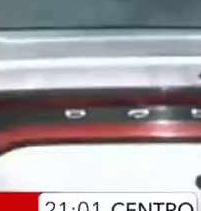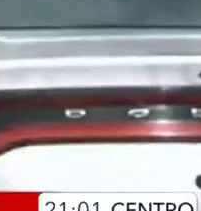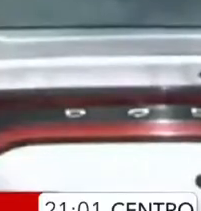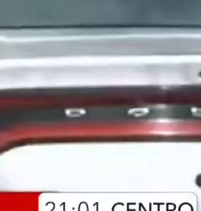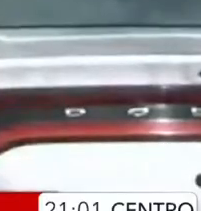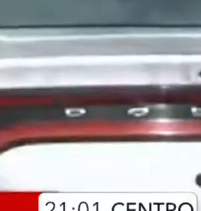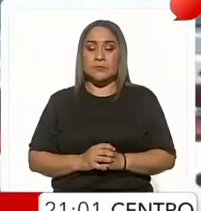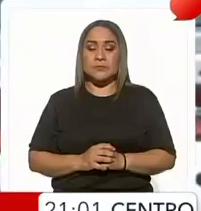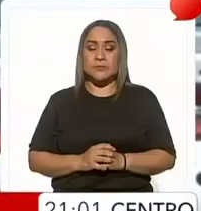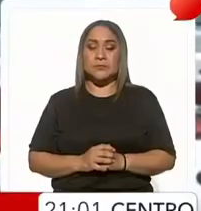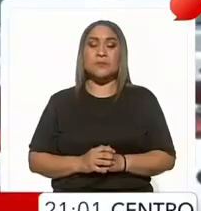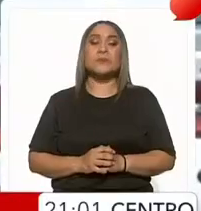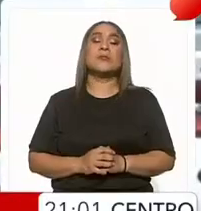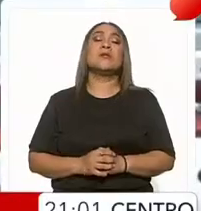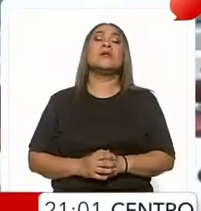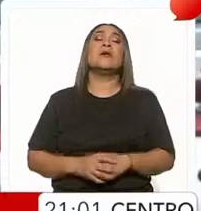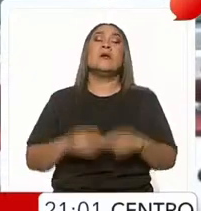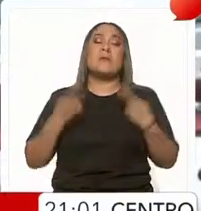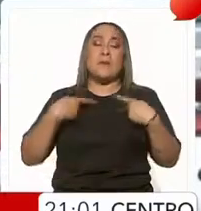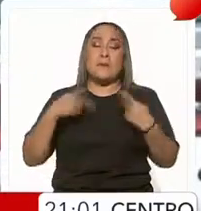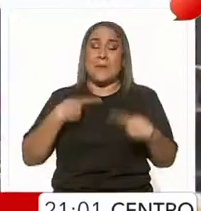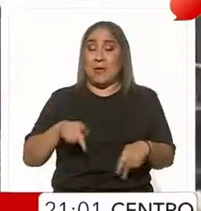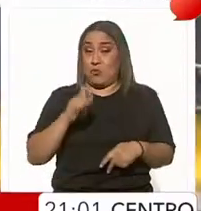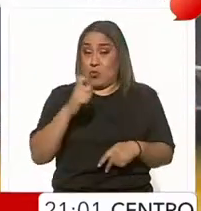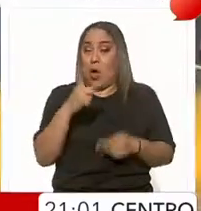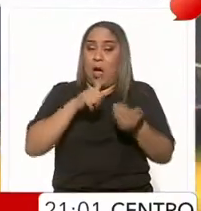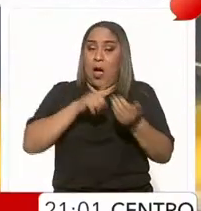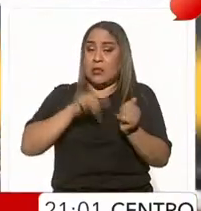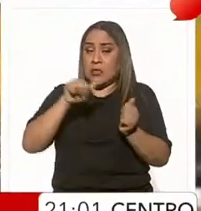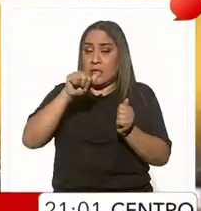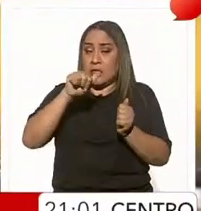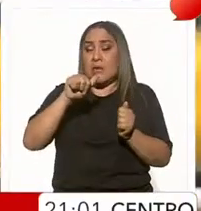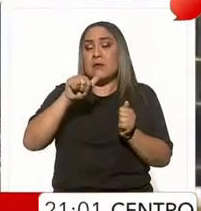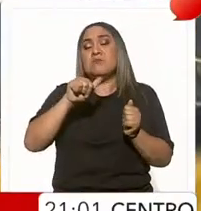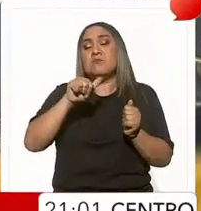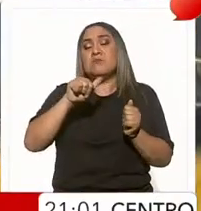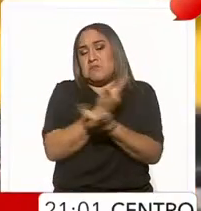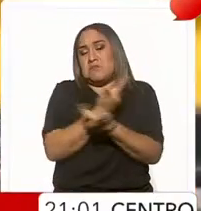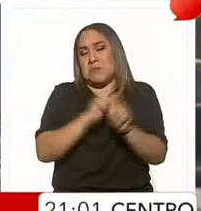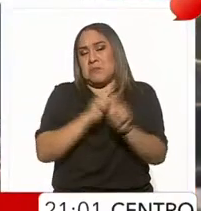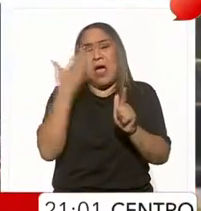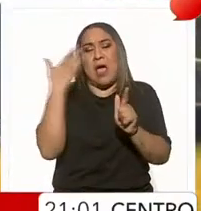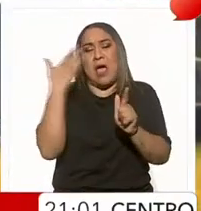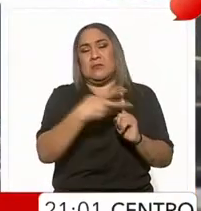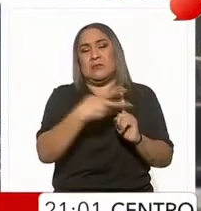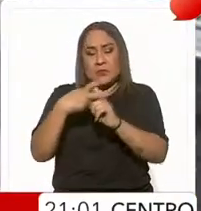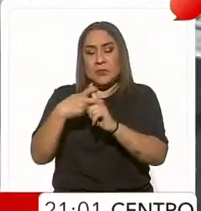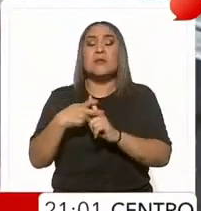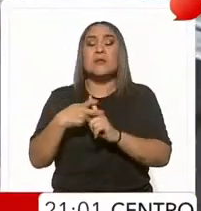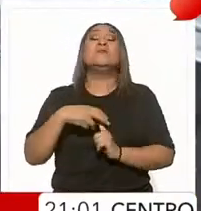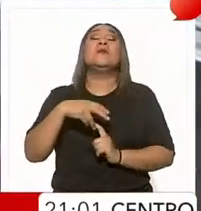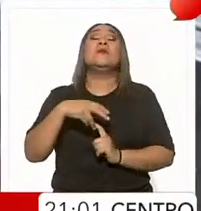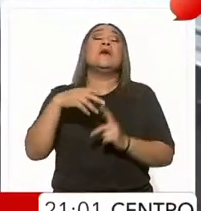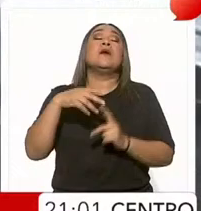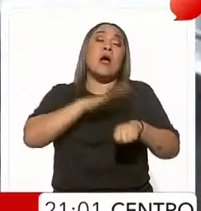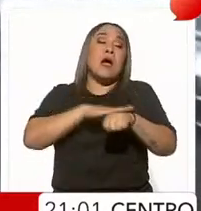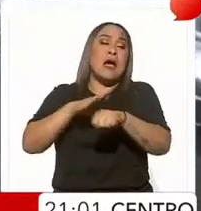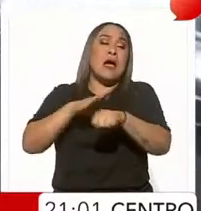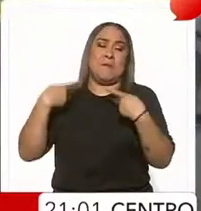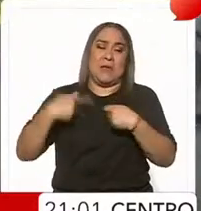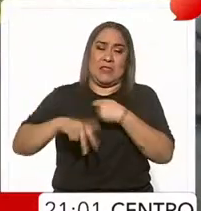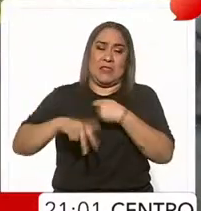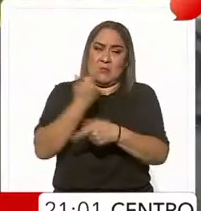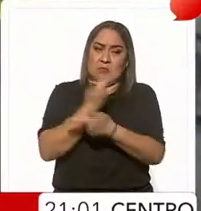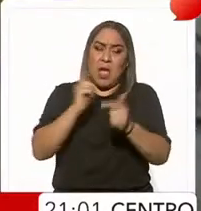Fueron liberadas 16 de las 22 personas secuestradas en Salinas, Victoria, Nuevo León. Autoridades confirmaron que 13 de las personas liberadas